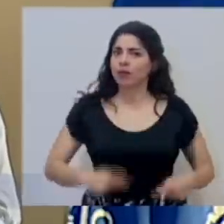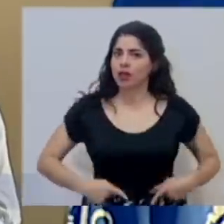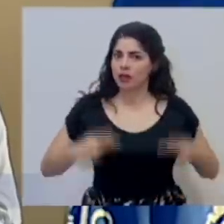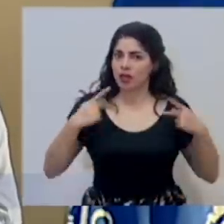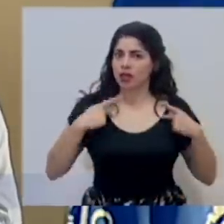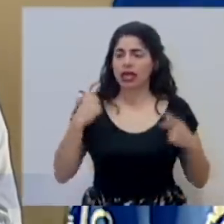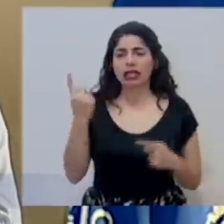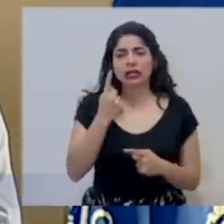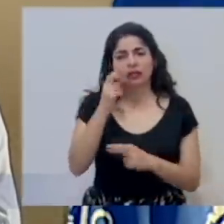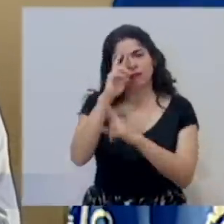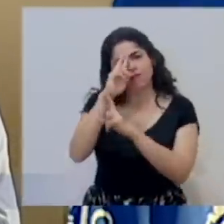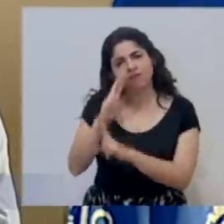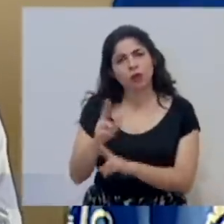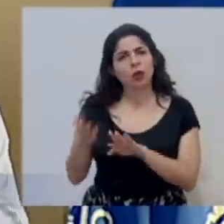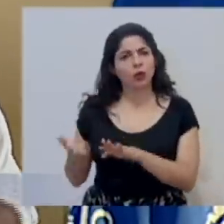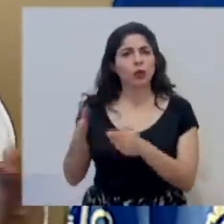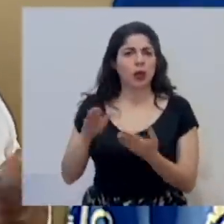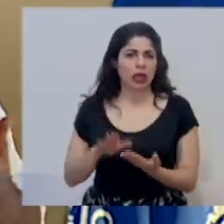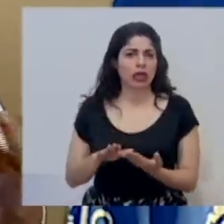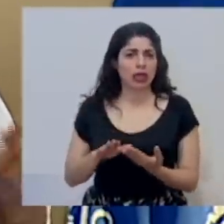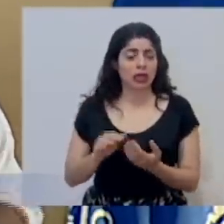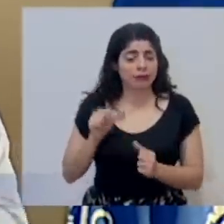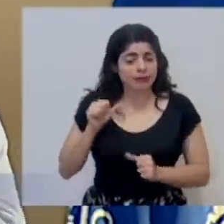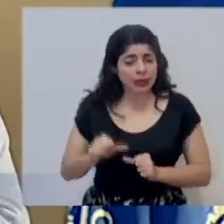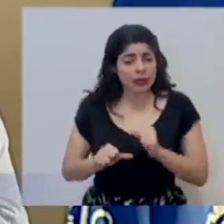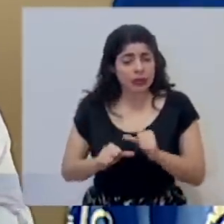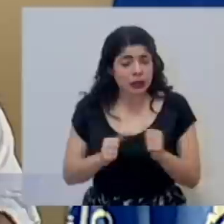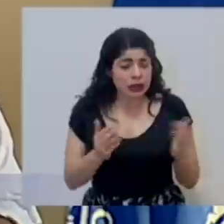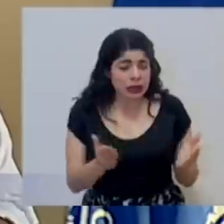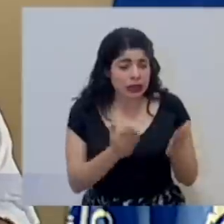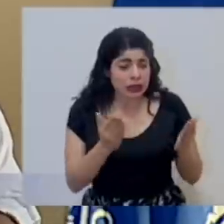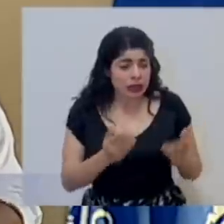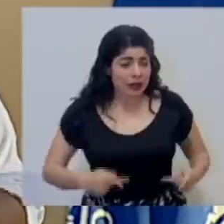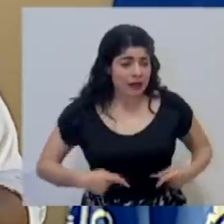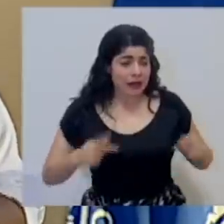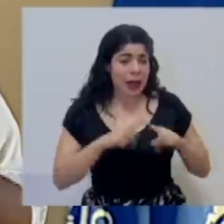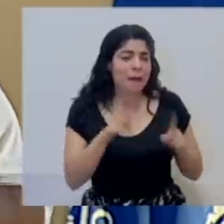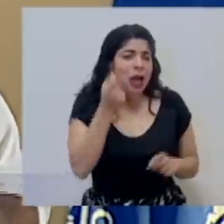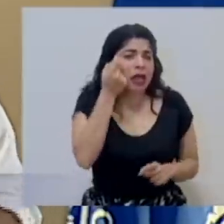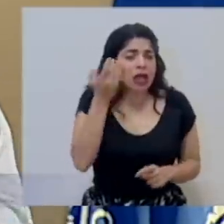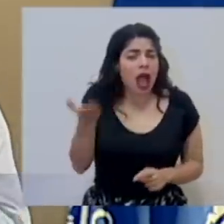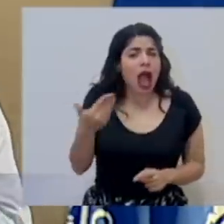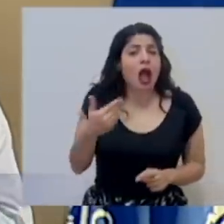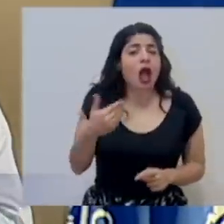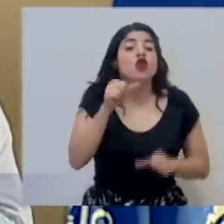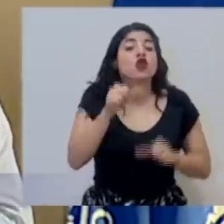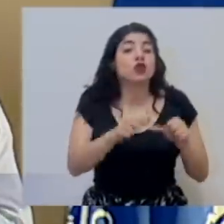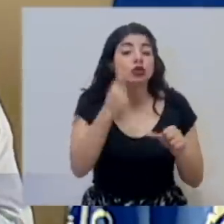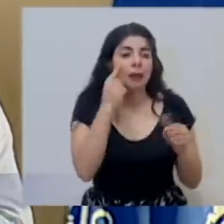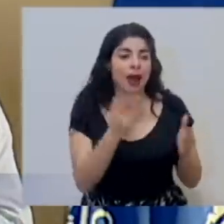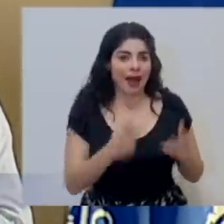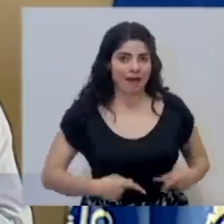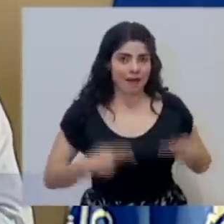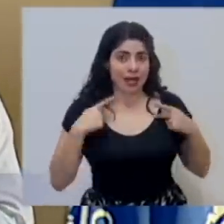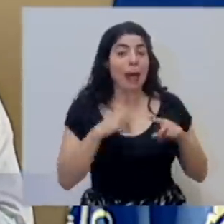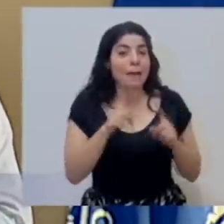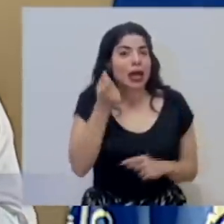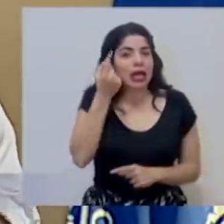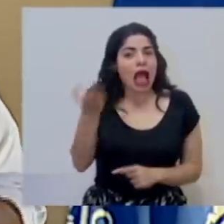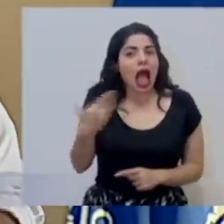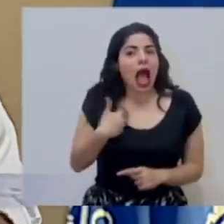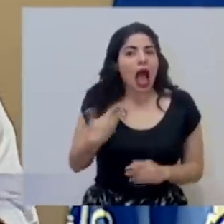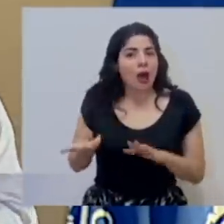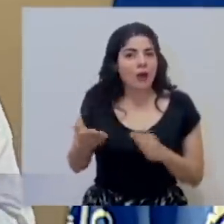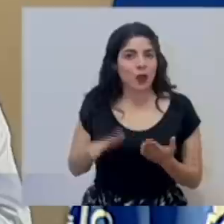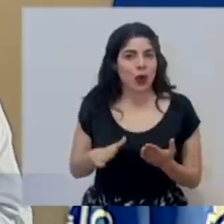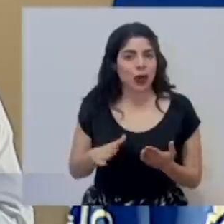y muy respetuosa de la muerte. La lucha por la vida comprende la muerte. Luchamos por la vida y comprendemos la muerte.